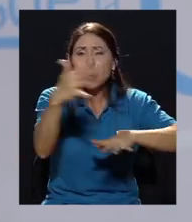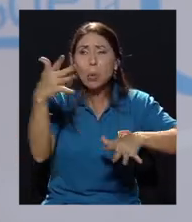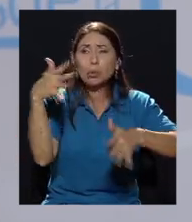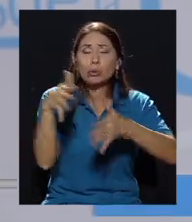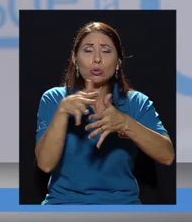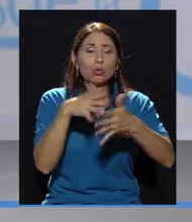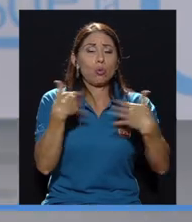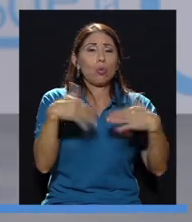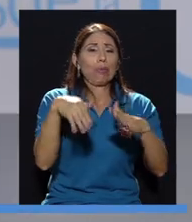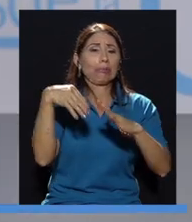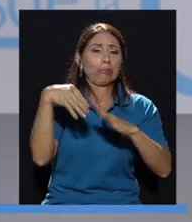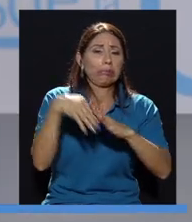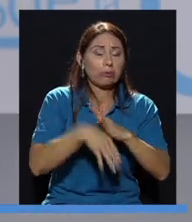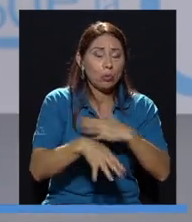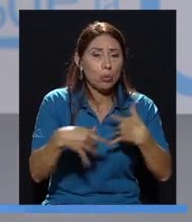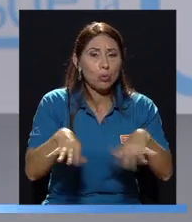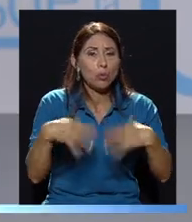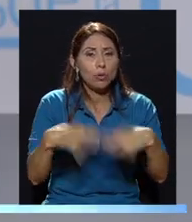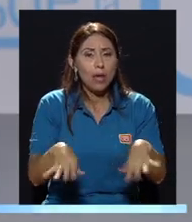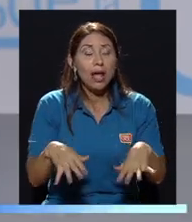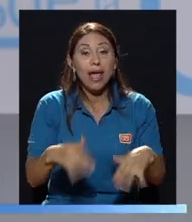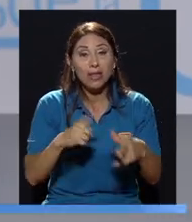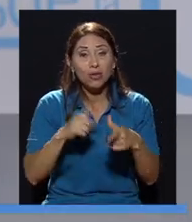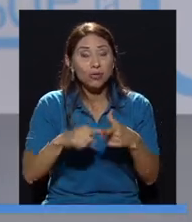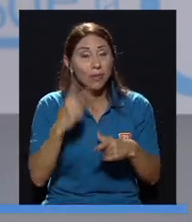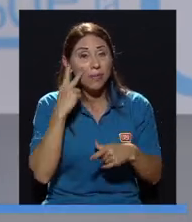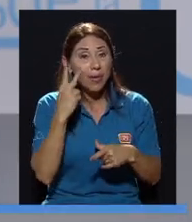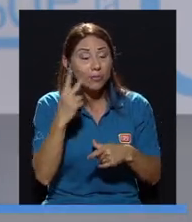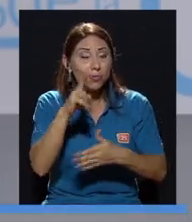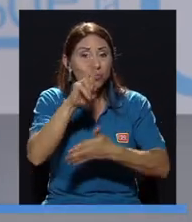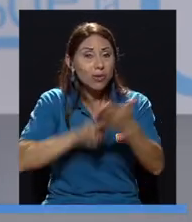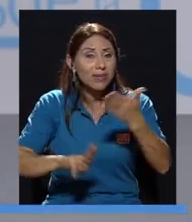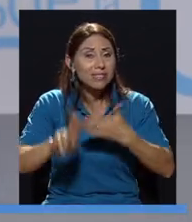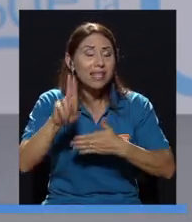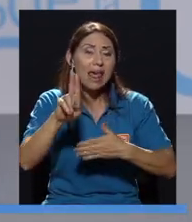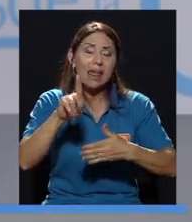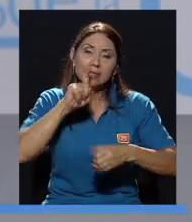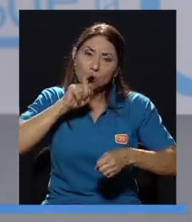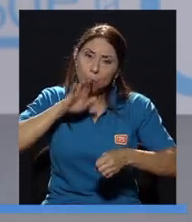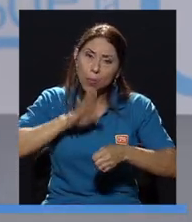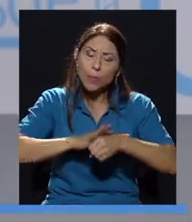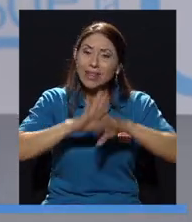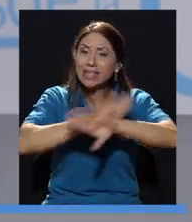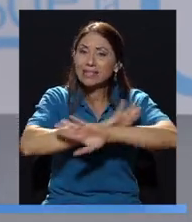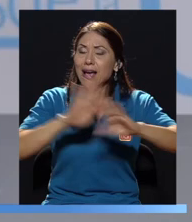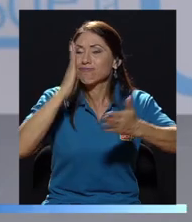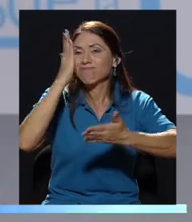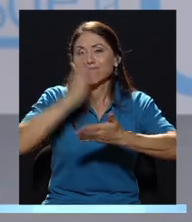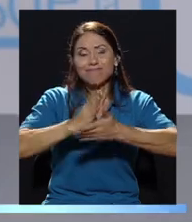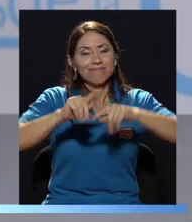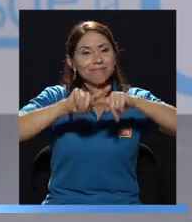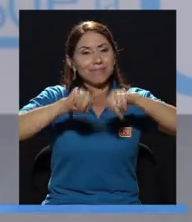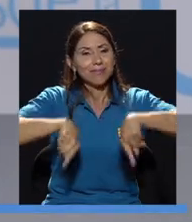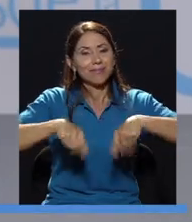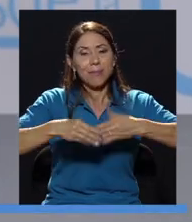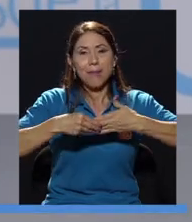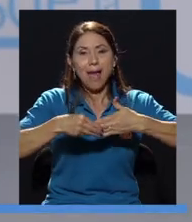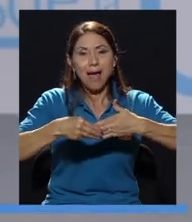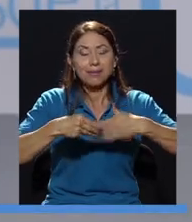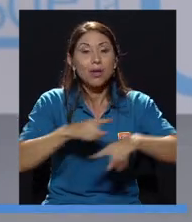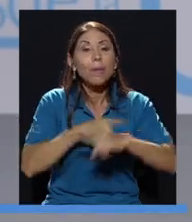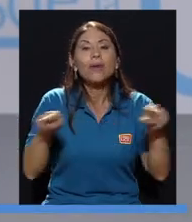es gigantesca en este momento. Entonces, vemos una universidad comprometida con la eliminación de este plástico, pero también